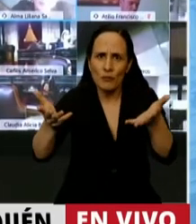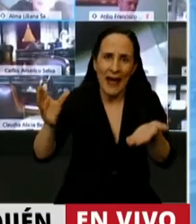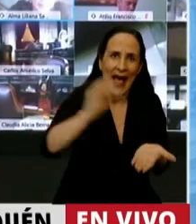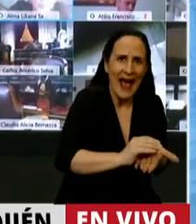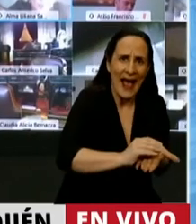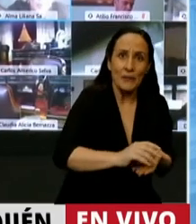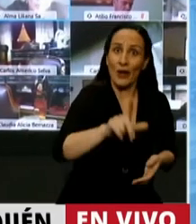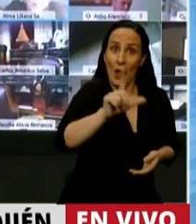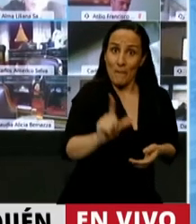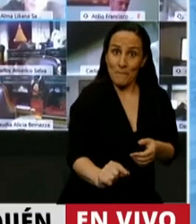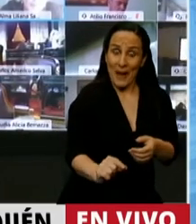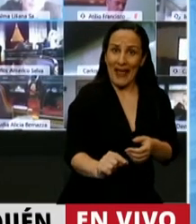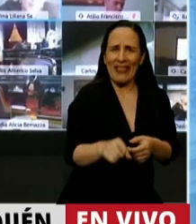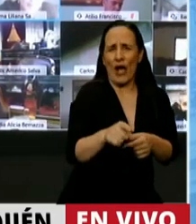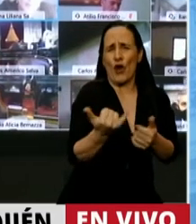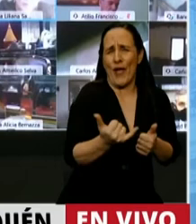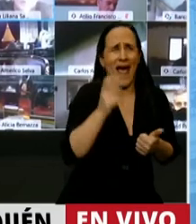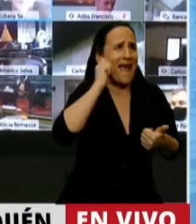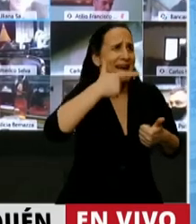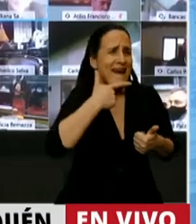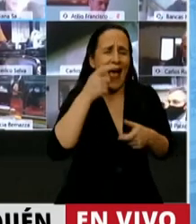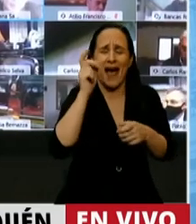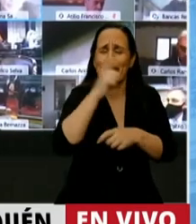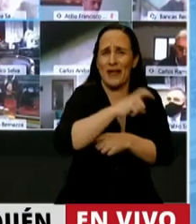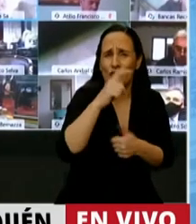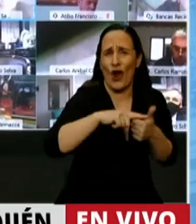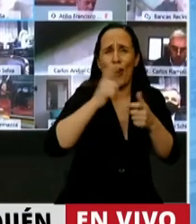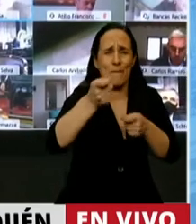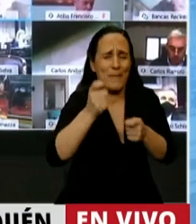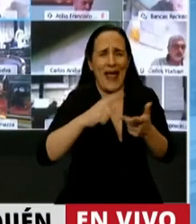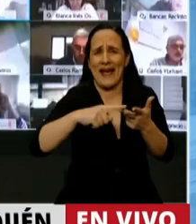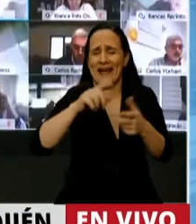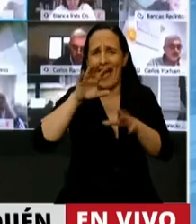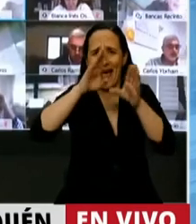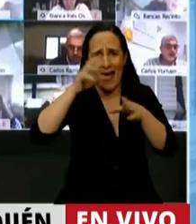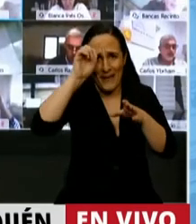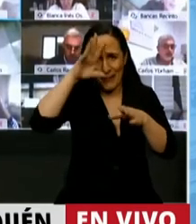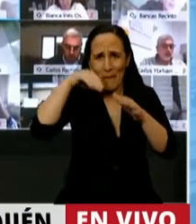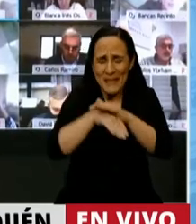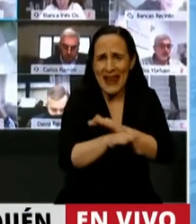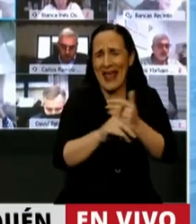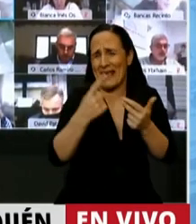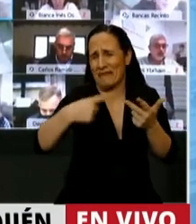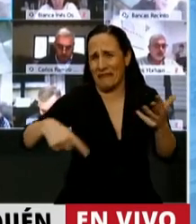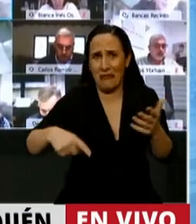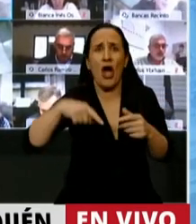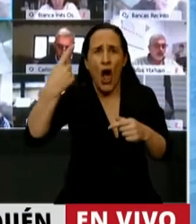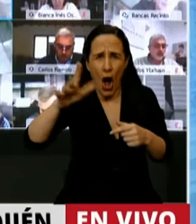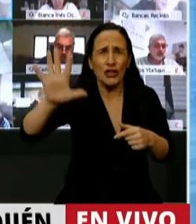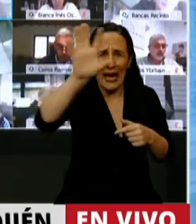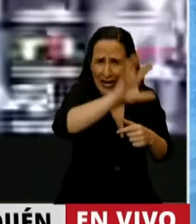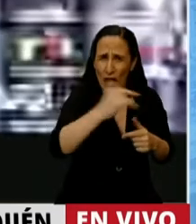tiene recursos enormes en gas, en petróleo, en pesca, en minería y las demás regiones también tienen recursos para